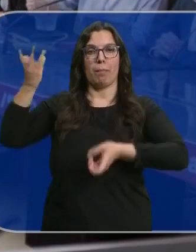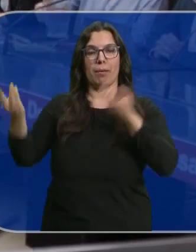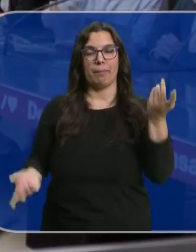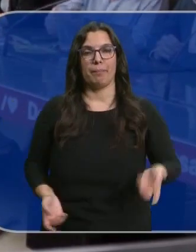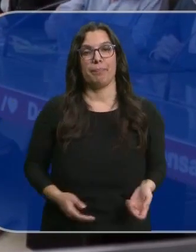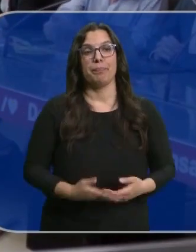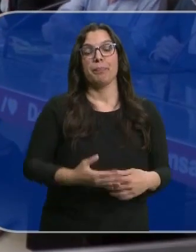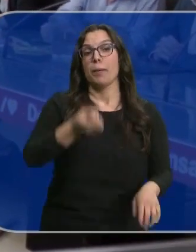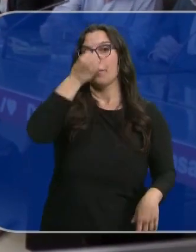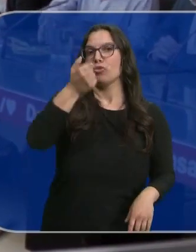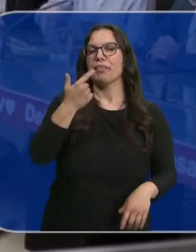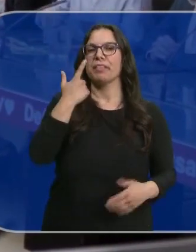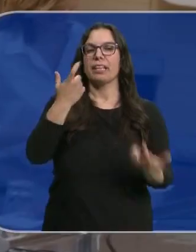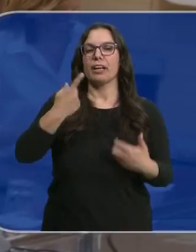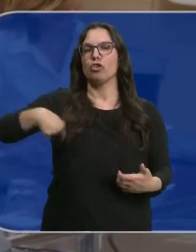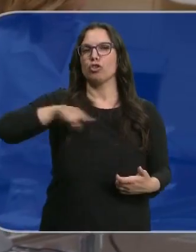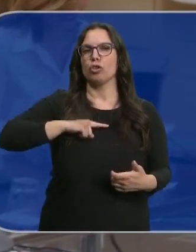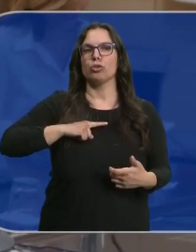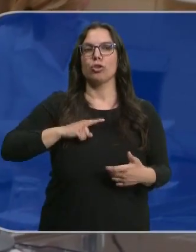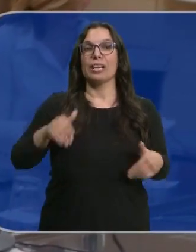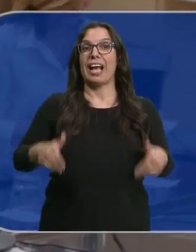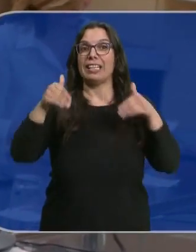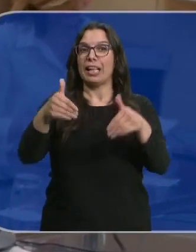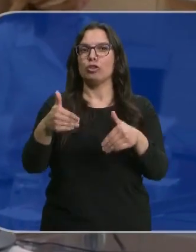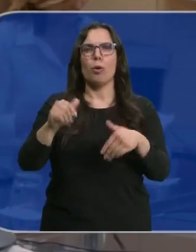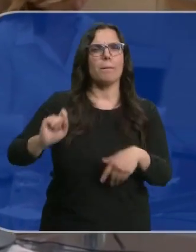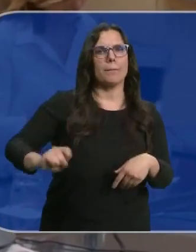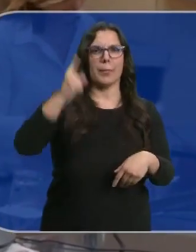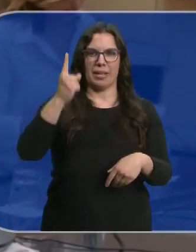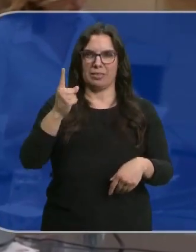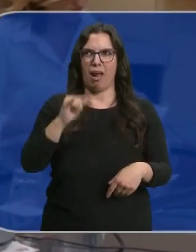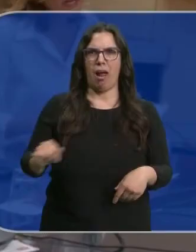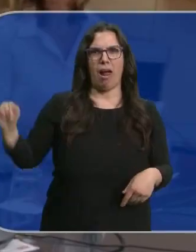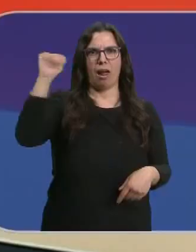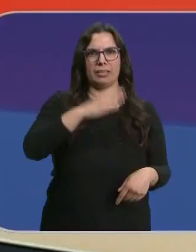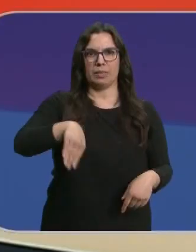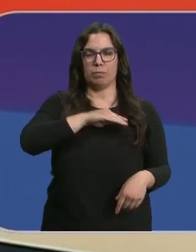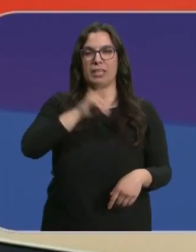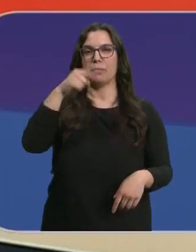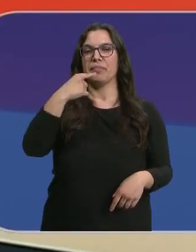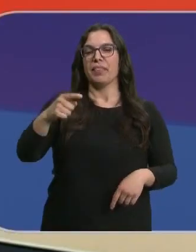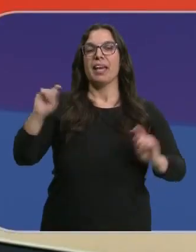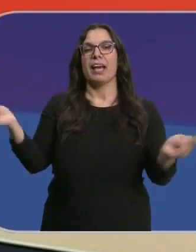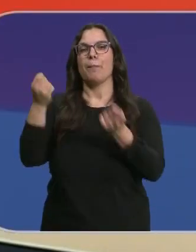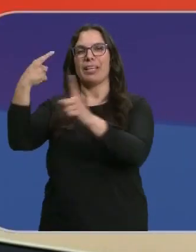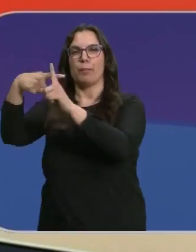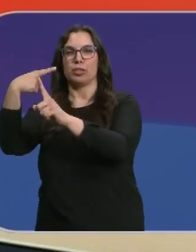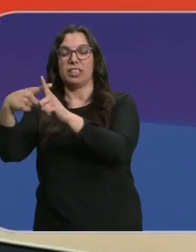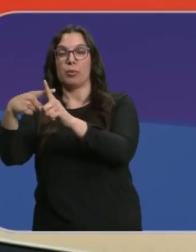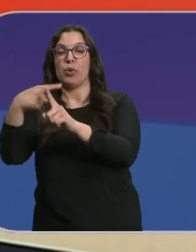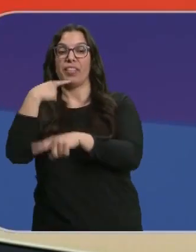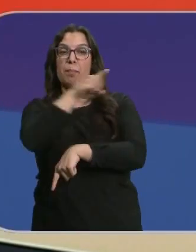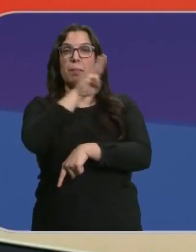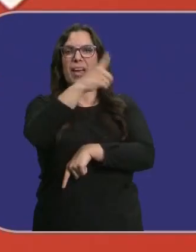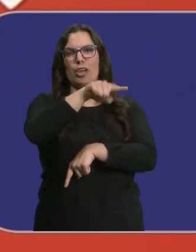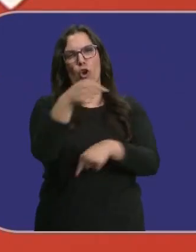El PSOE destaca ser el partido que ha presentado más candidaturas para las elecciones y promete una campaña en positivo a diferencia de como dice que